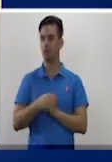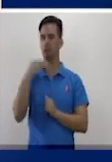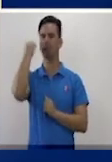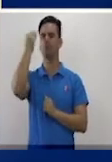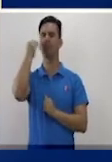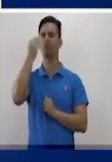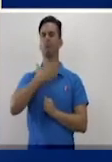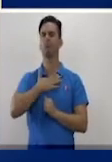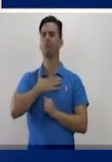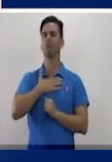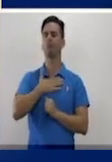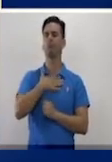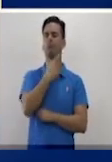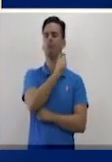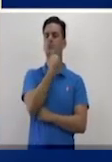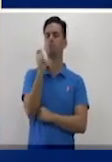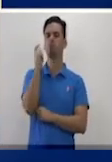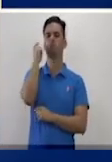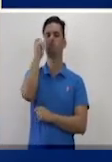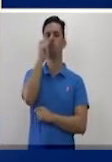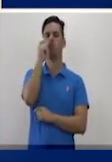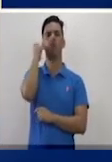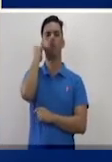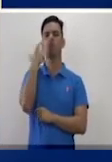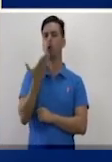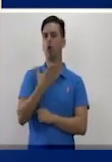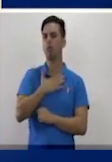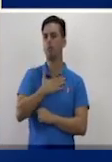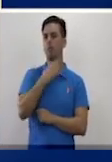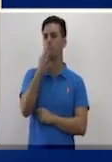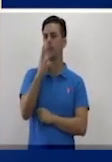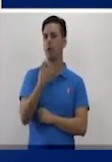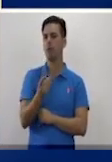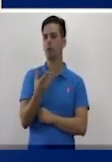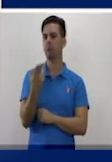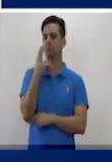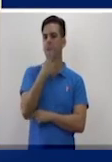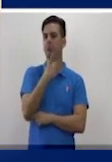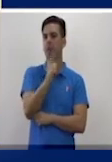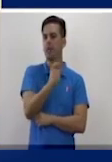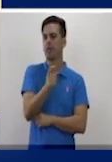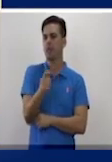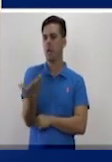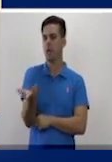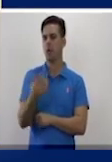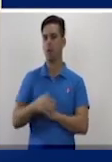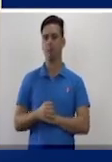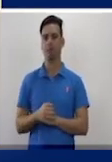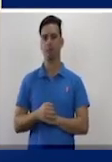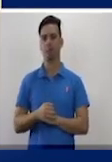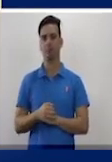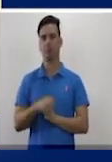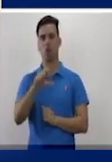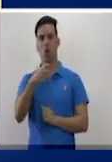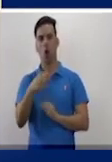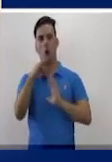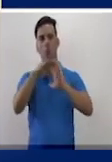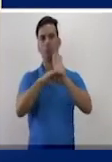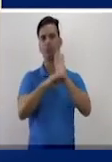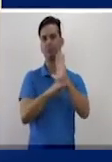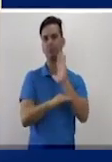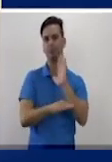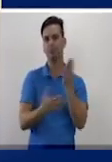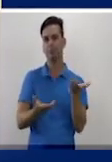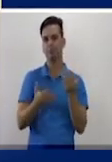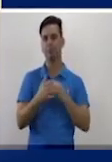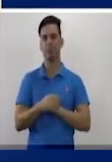matemática, que te ha enseñado, cuáles son sus vías, cómo trabajas, qué te interesa de él. Y, por supuesto,